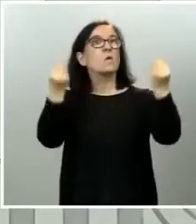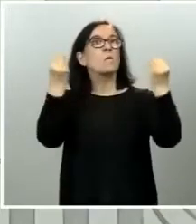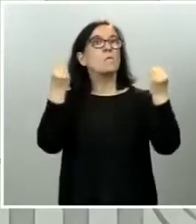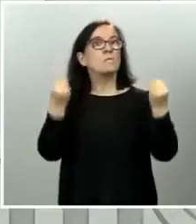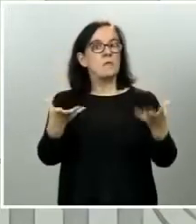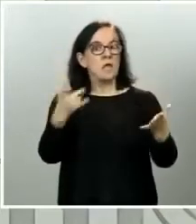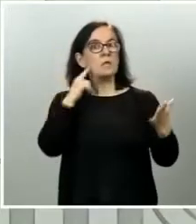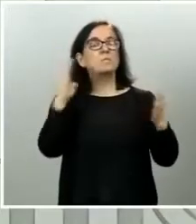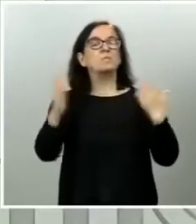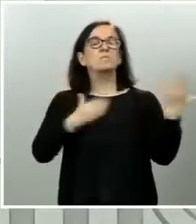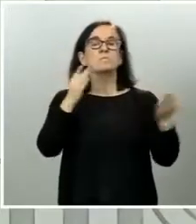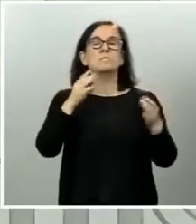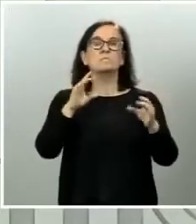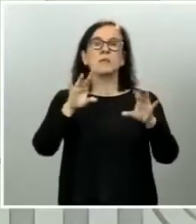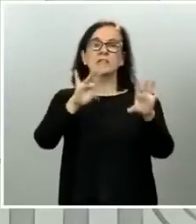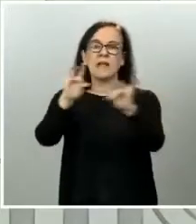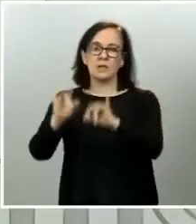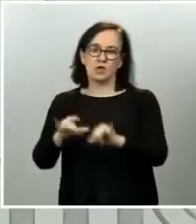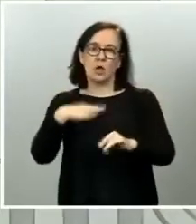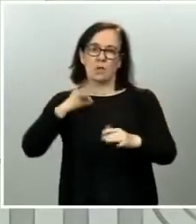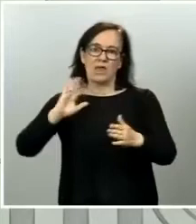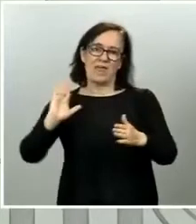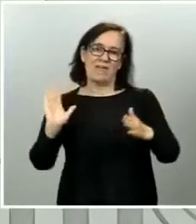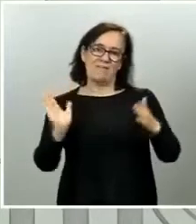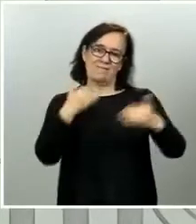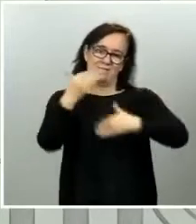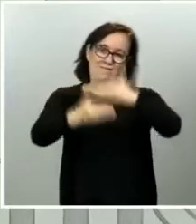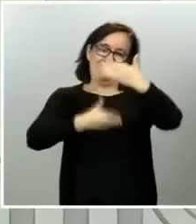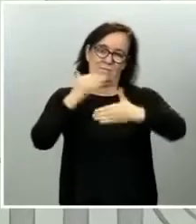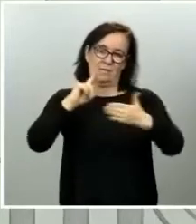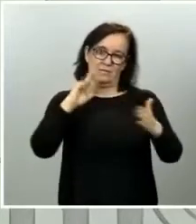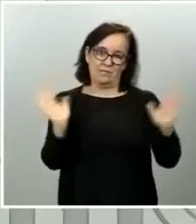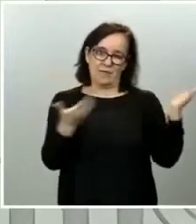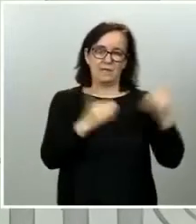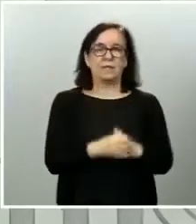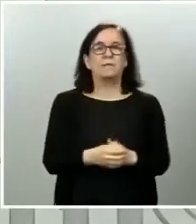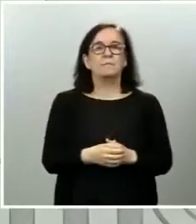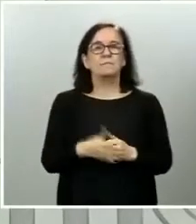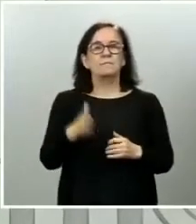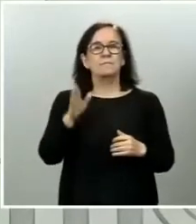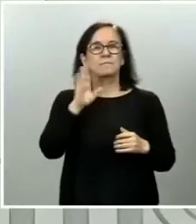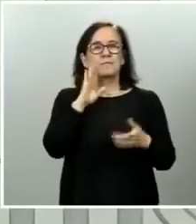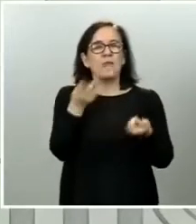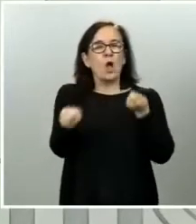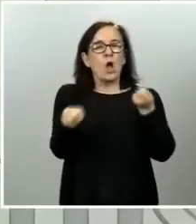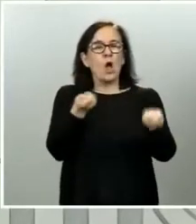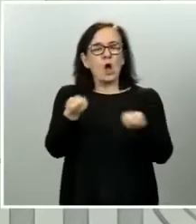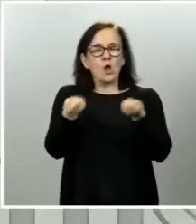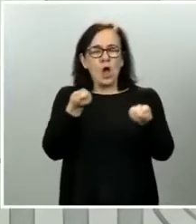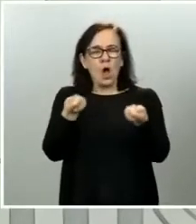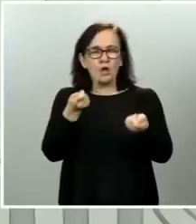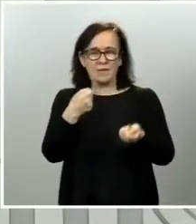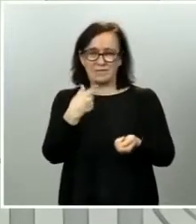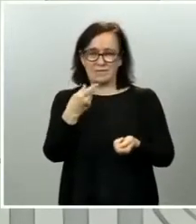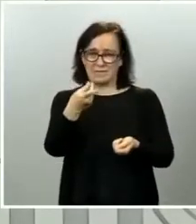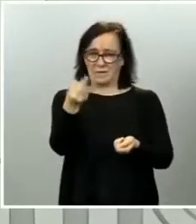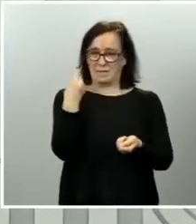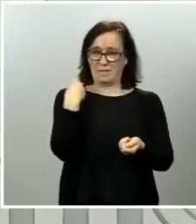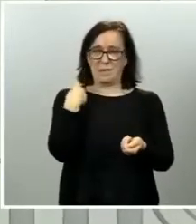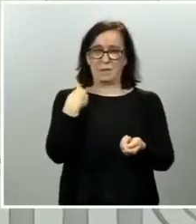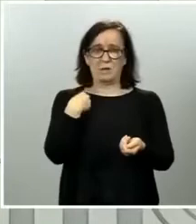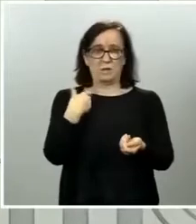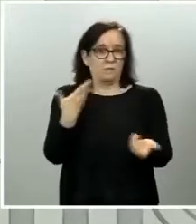territorios puedan avanzar a esta fase. Respecto a la coordinación a la que usted hacía referencia, bueno, es esencial